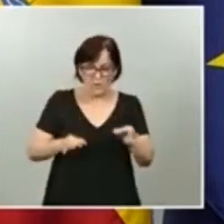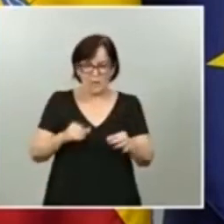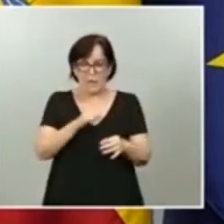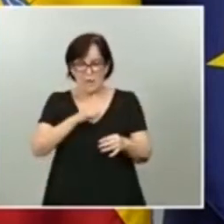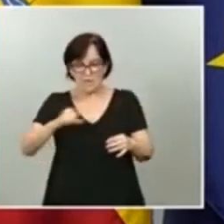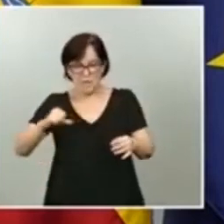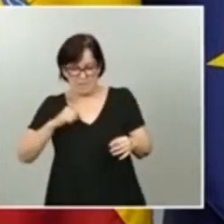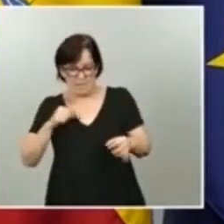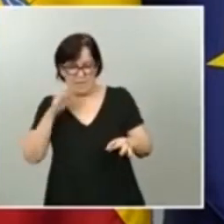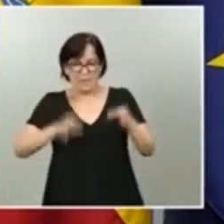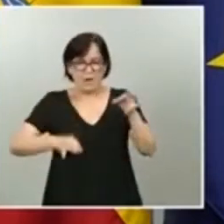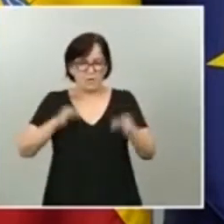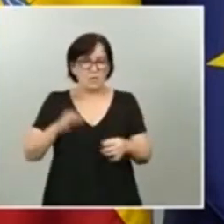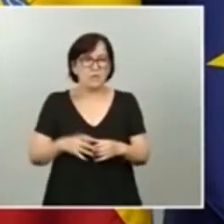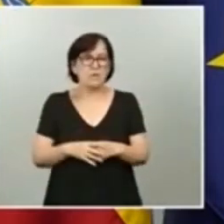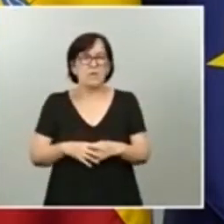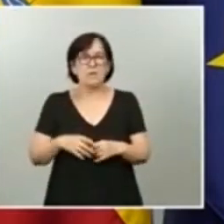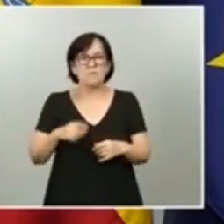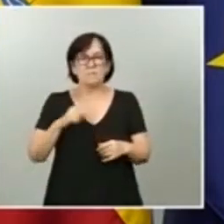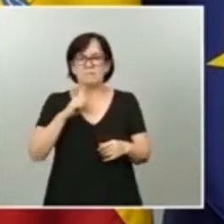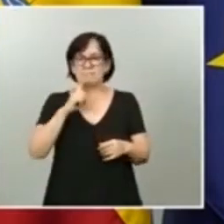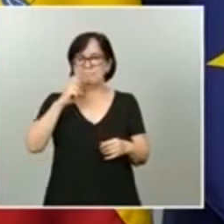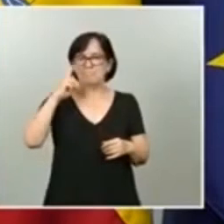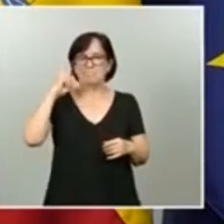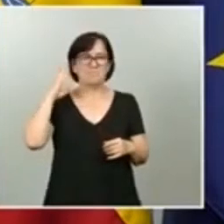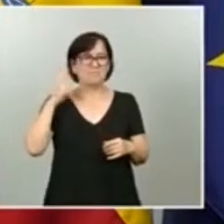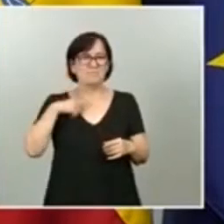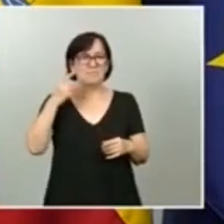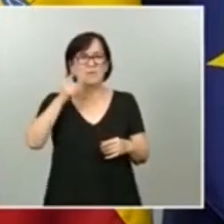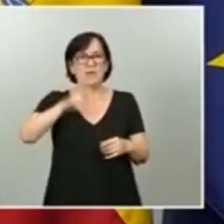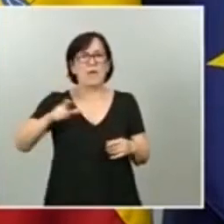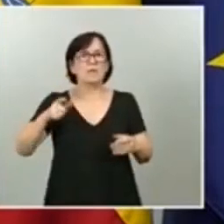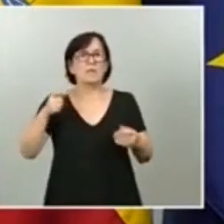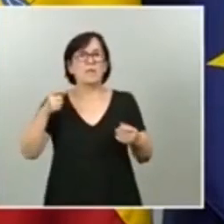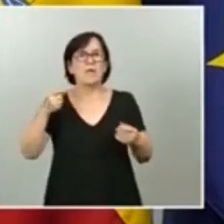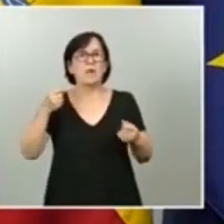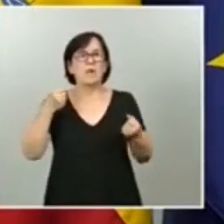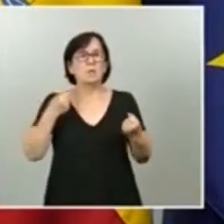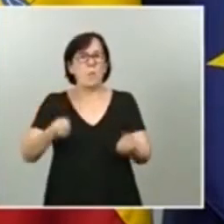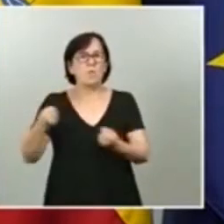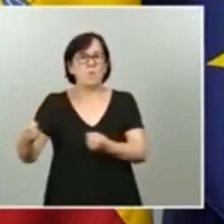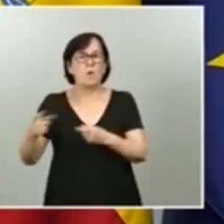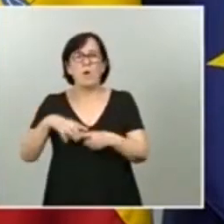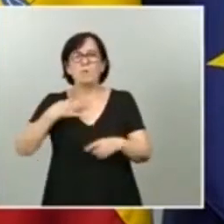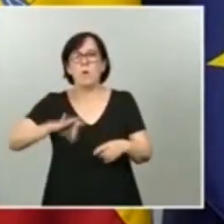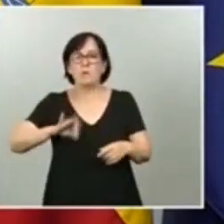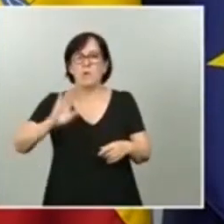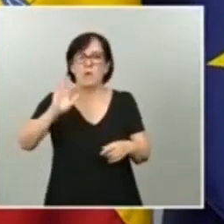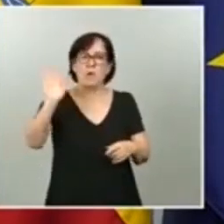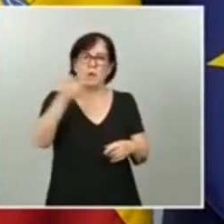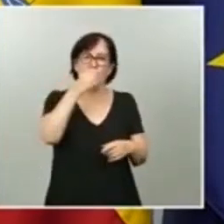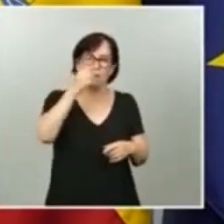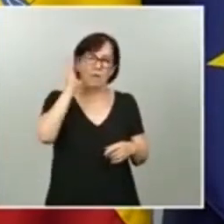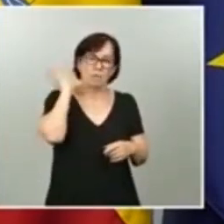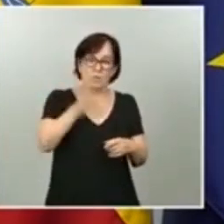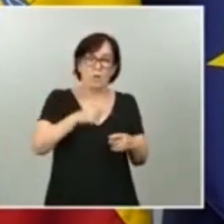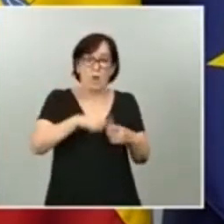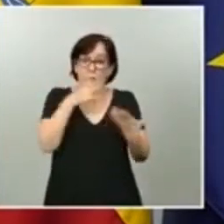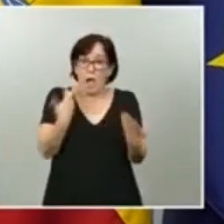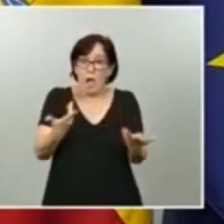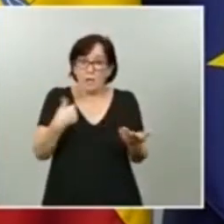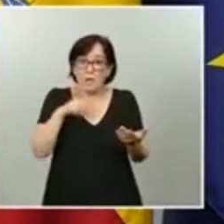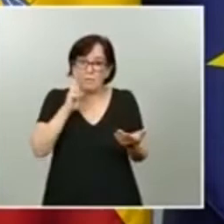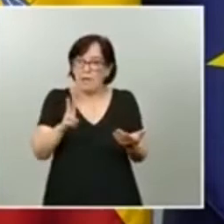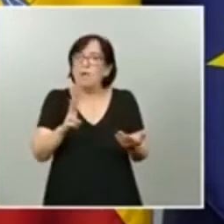Quizás hace muchos años nunca pensábamos que gente importante podía ser condenada y bueno, las hemerotecas hoy nos dan la